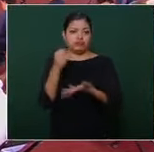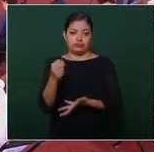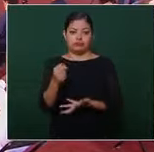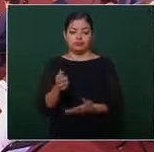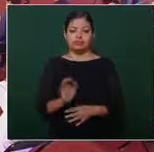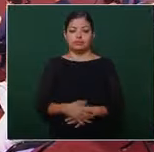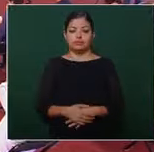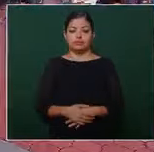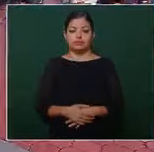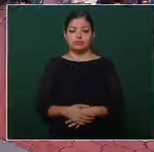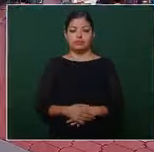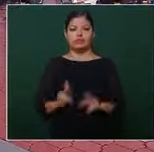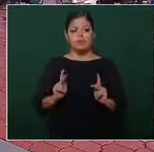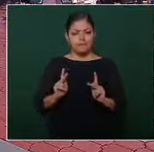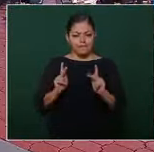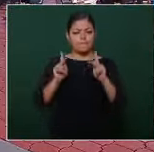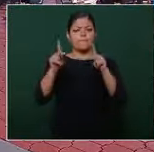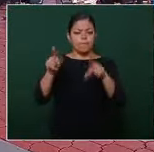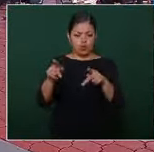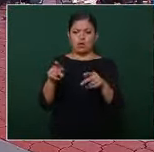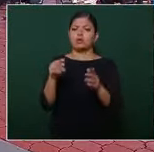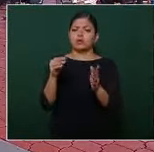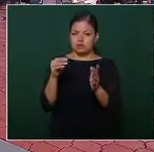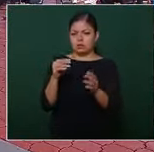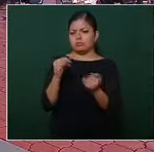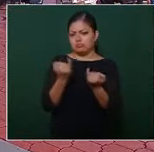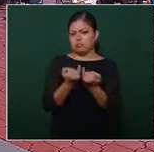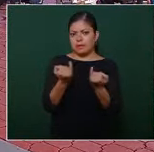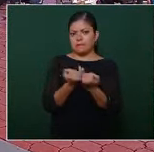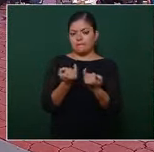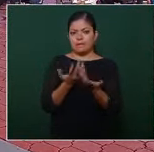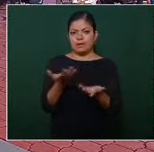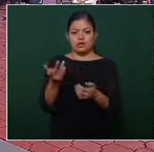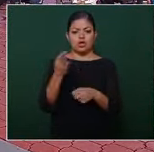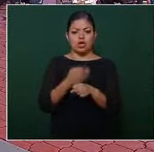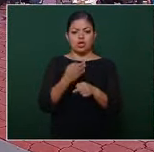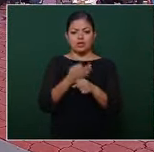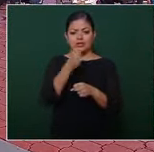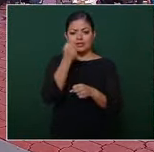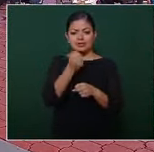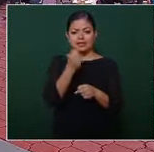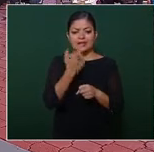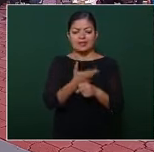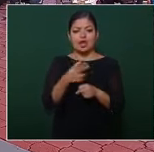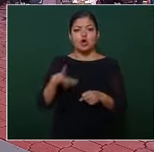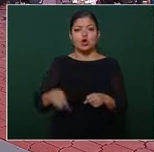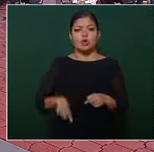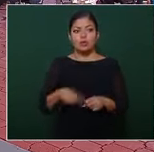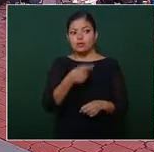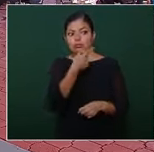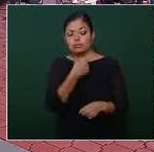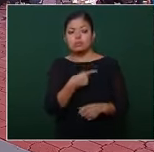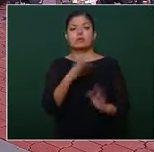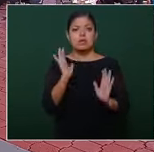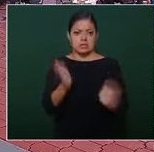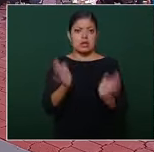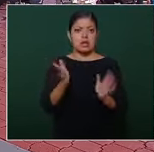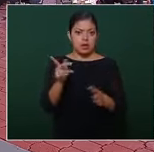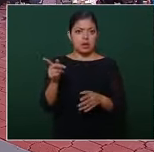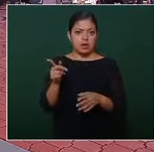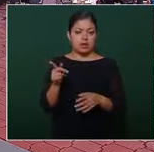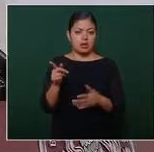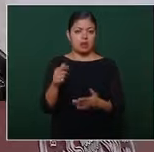lo del puente también lo vamos a ver aquí está soplándome el secretario de Gobernación de que sí ya está